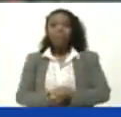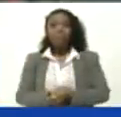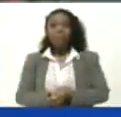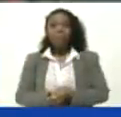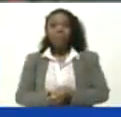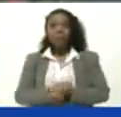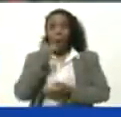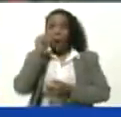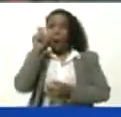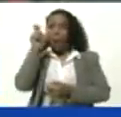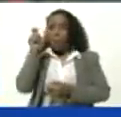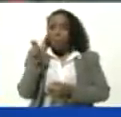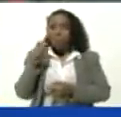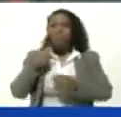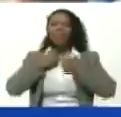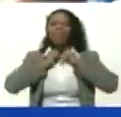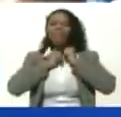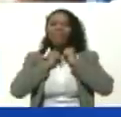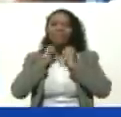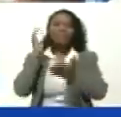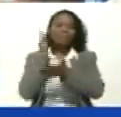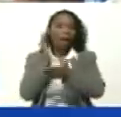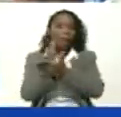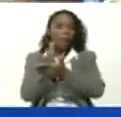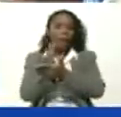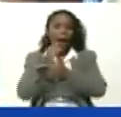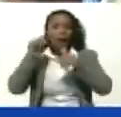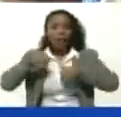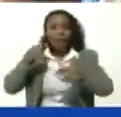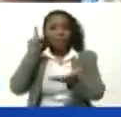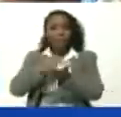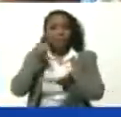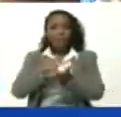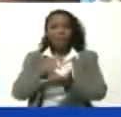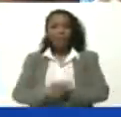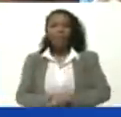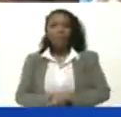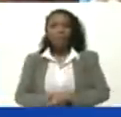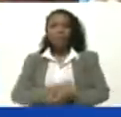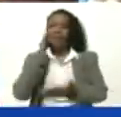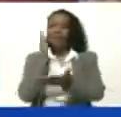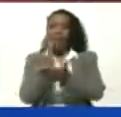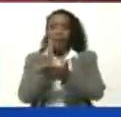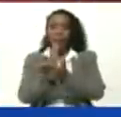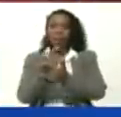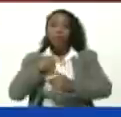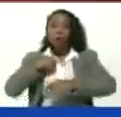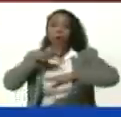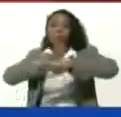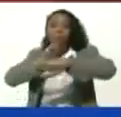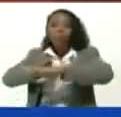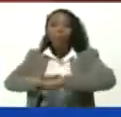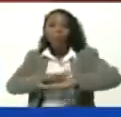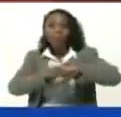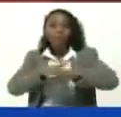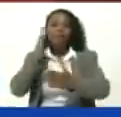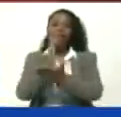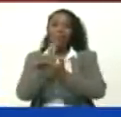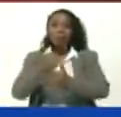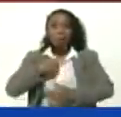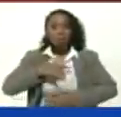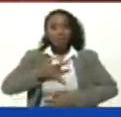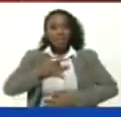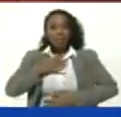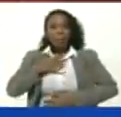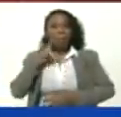Aristóbulo Siempre presente Siempre Siempre lo invoco Siempre siento aquí Su